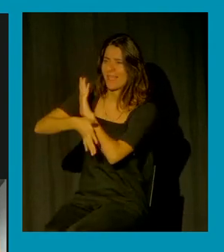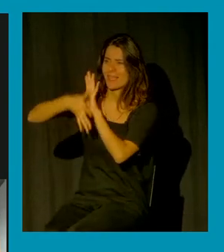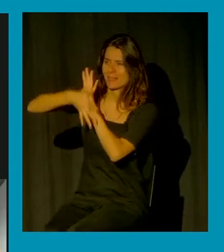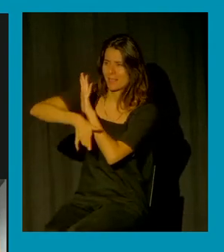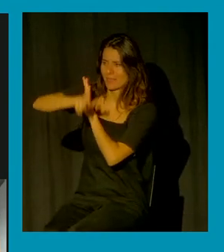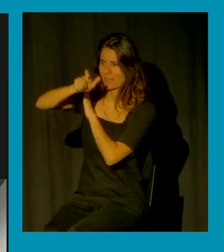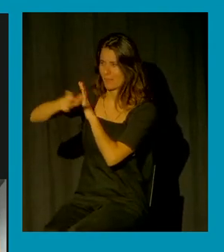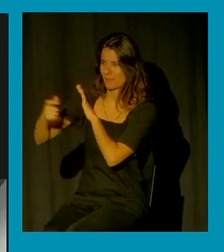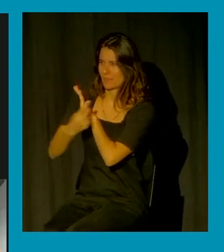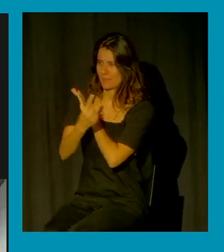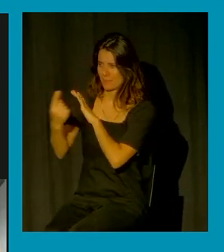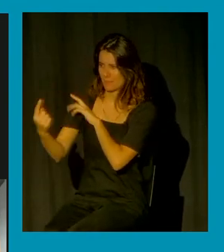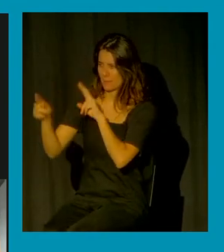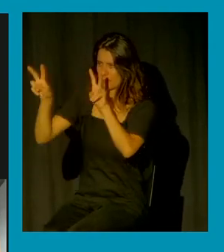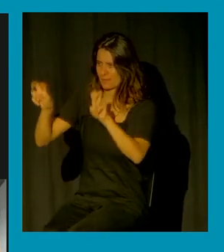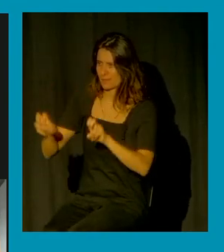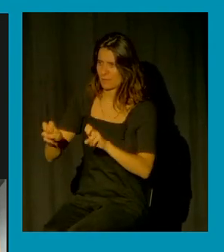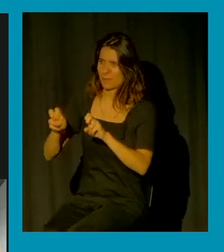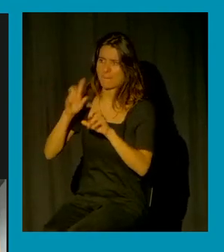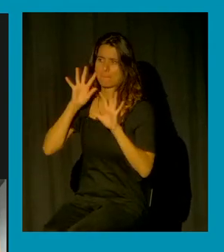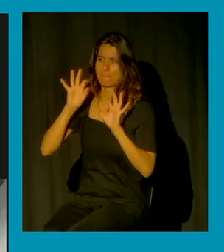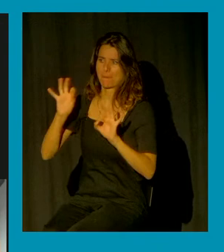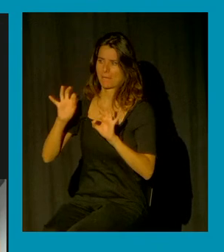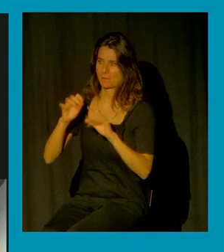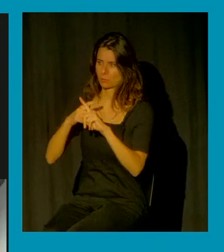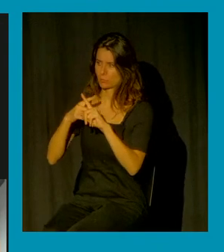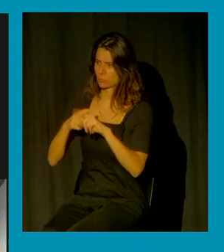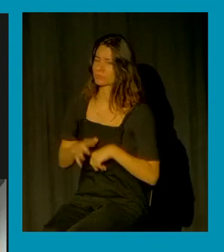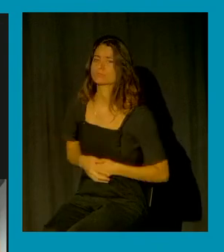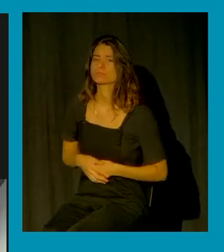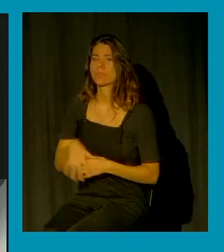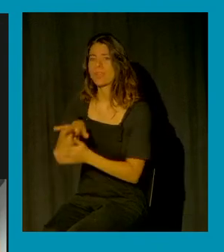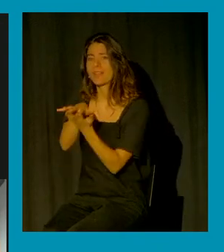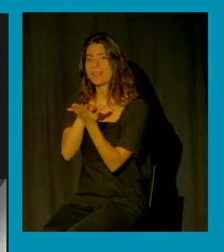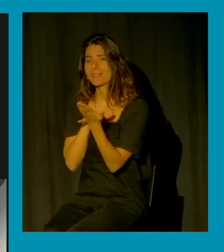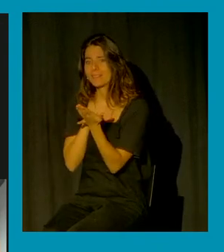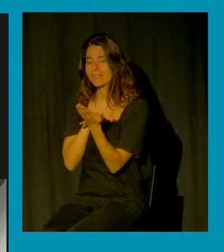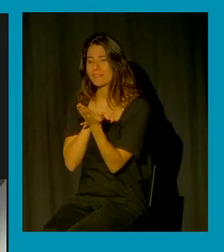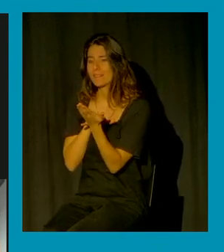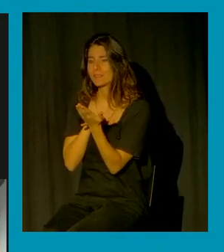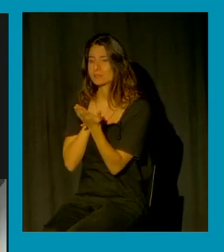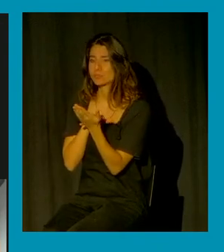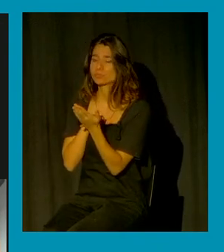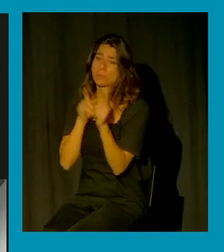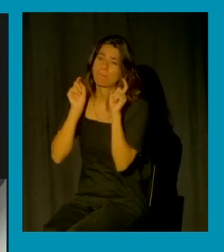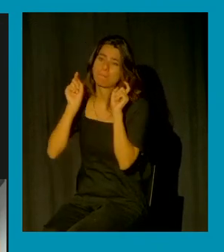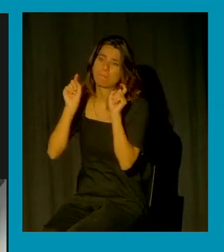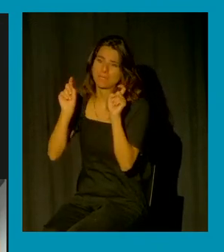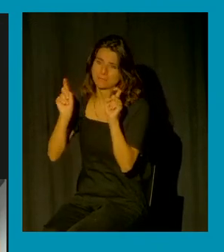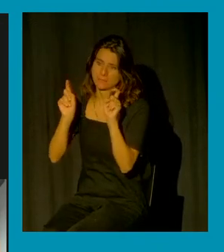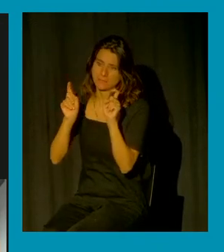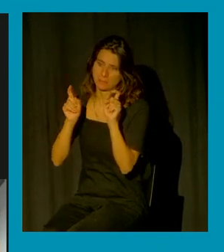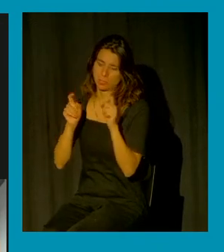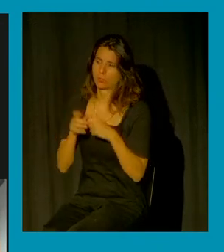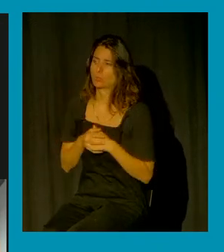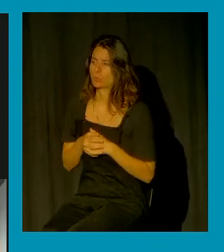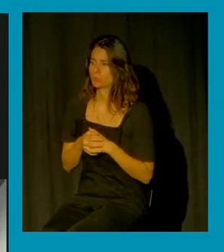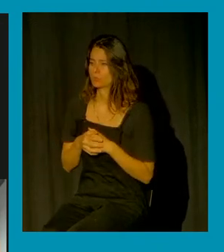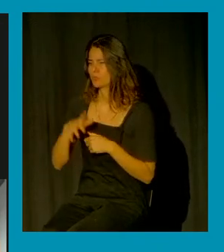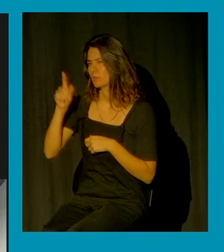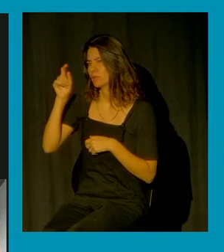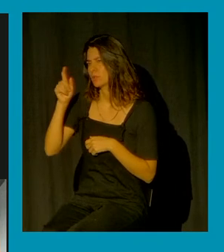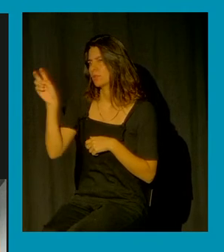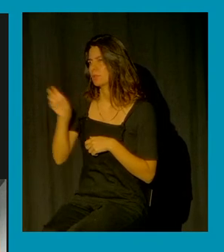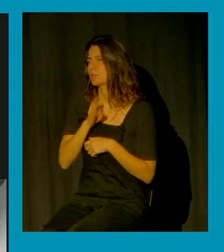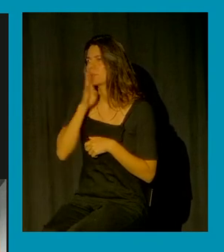y uno de ellos es lo que se definen como textos prescriptivos este es un concepto que yo tomo de Foucault y que me permito articularlo para hablar de las violencias